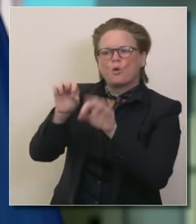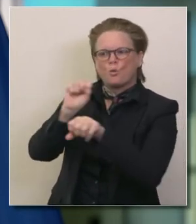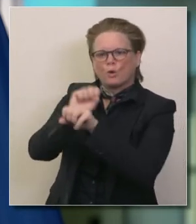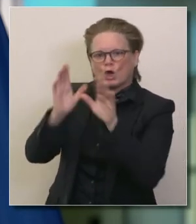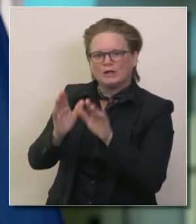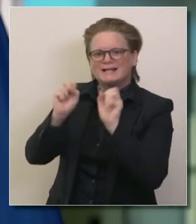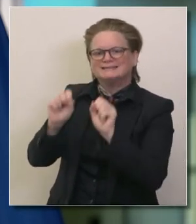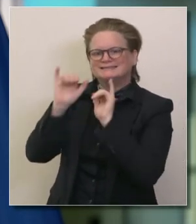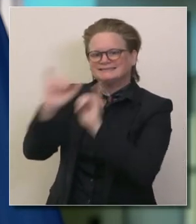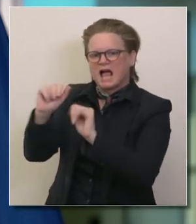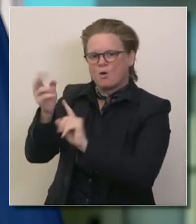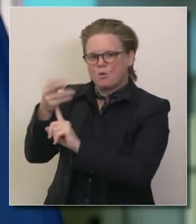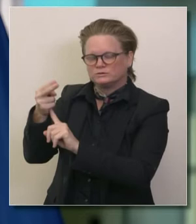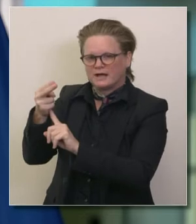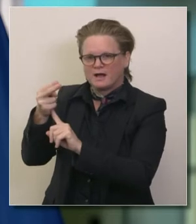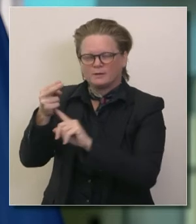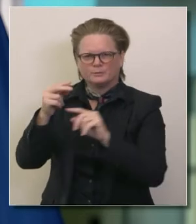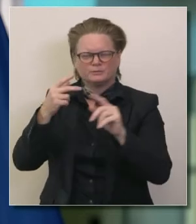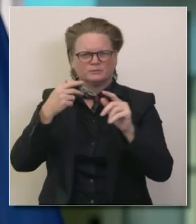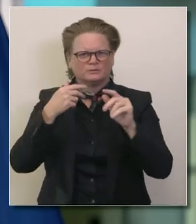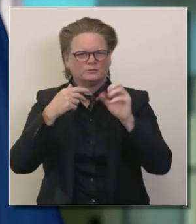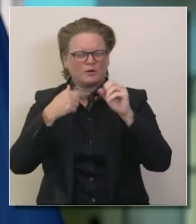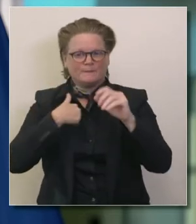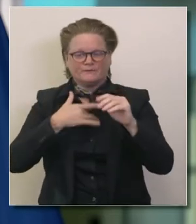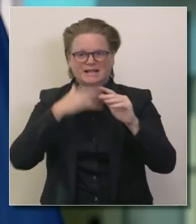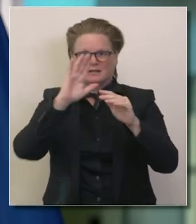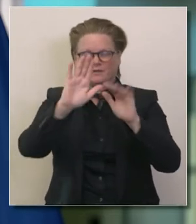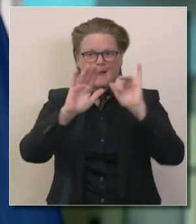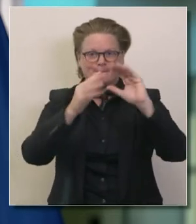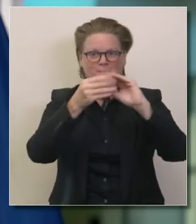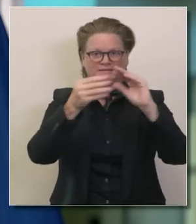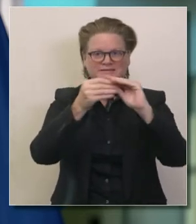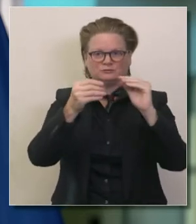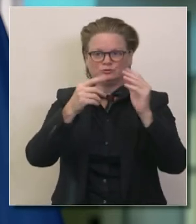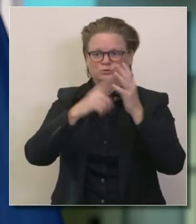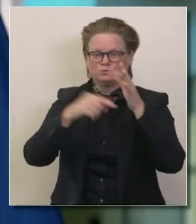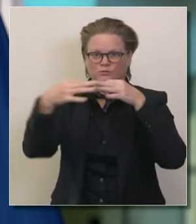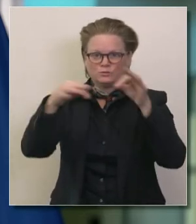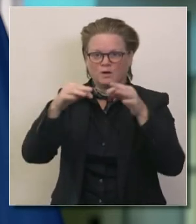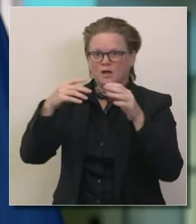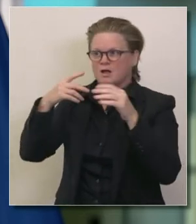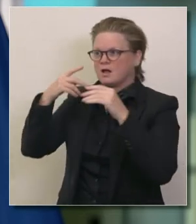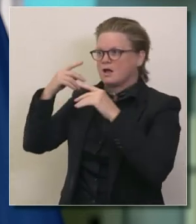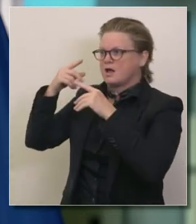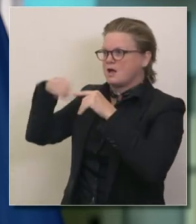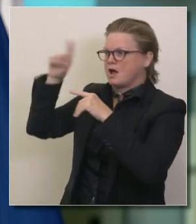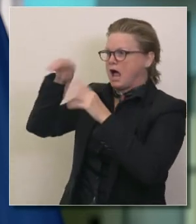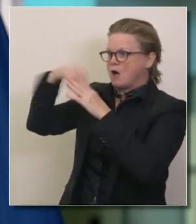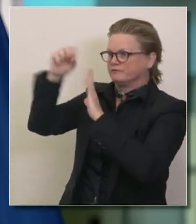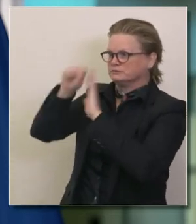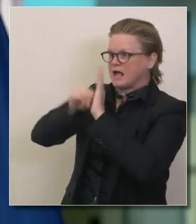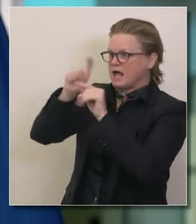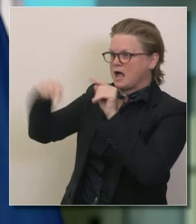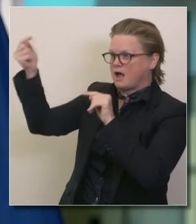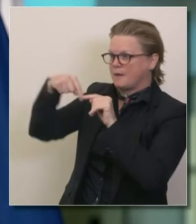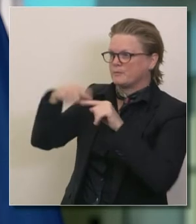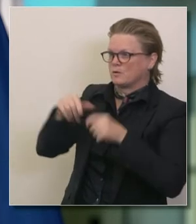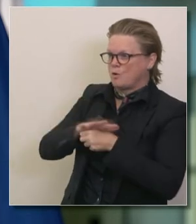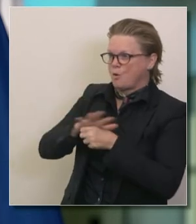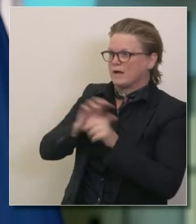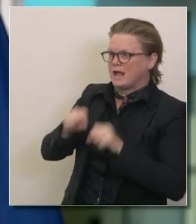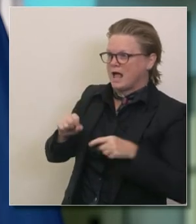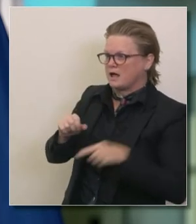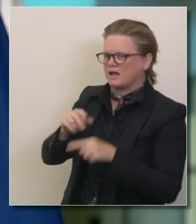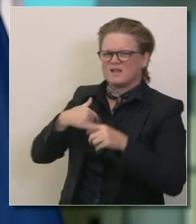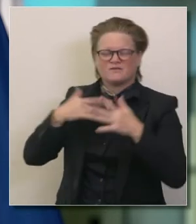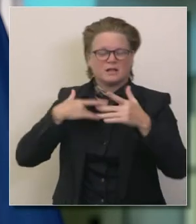estado o sea con su asociación de trabajadores no sabe exactamente cómo es que esto se va